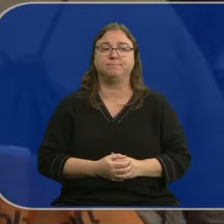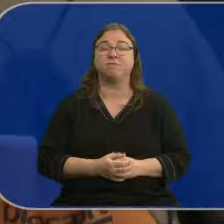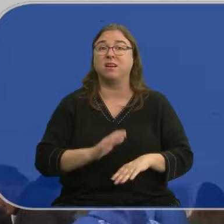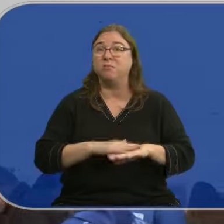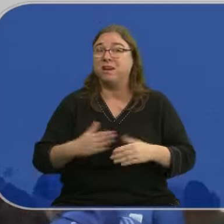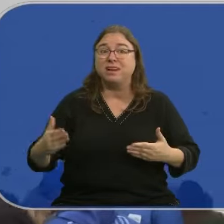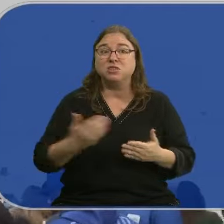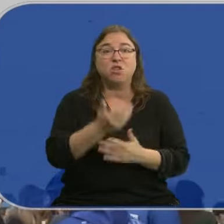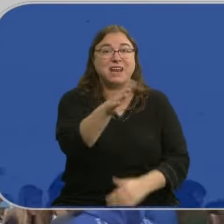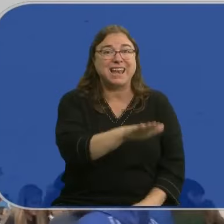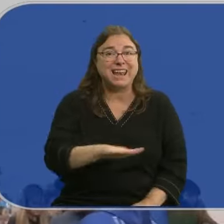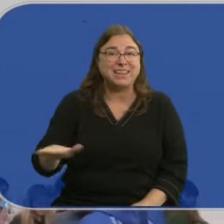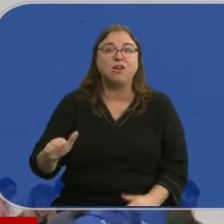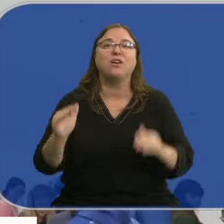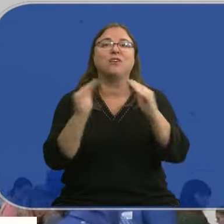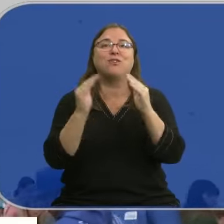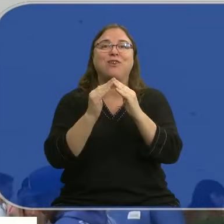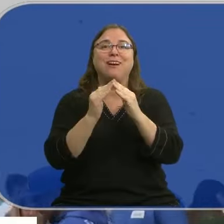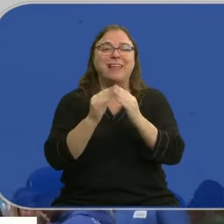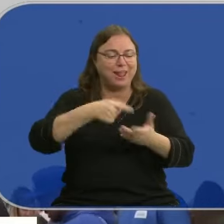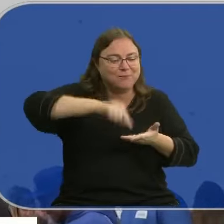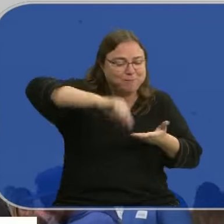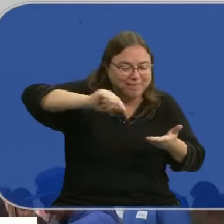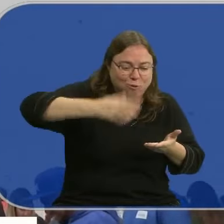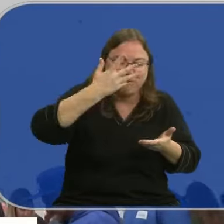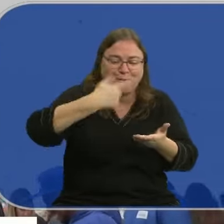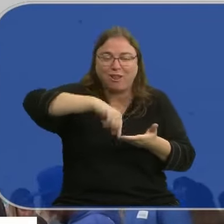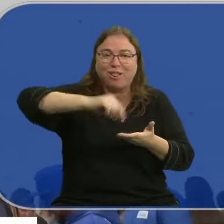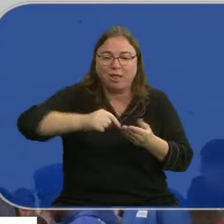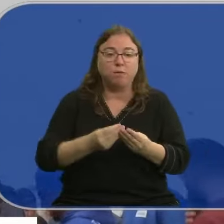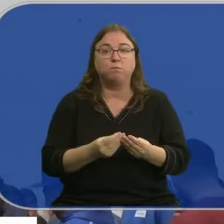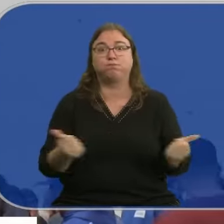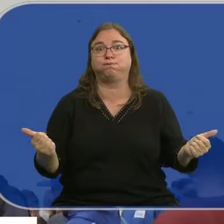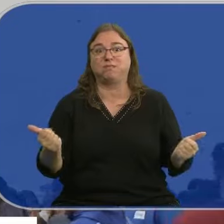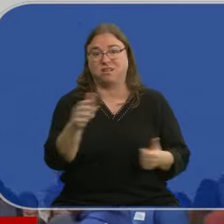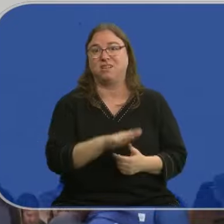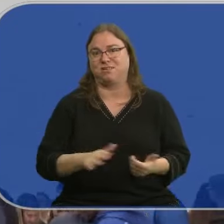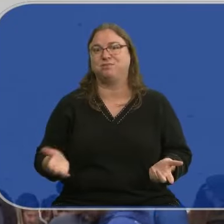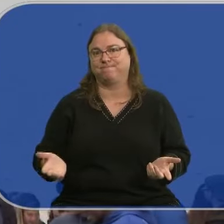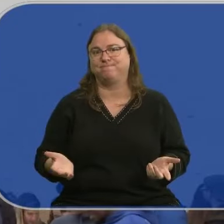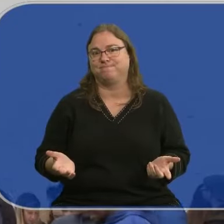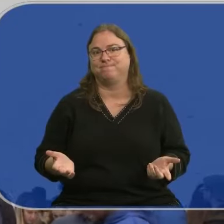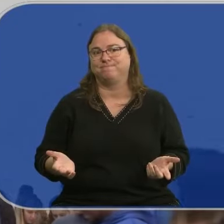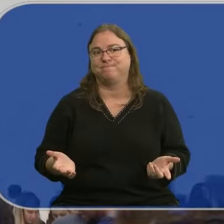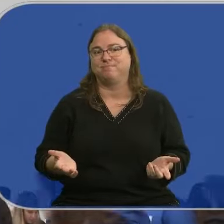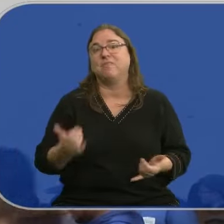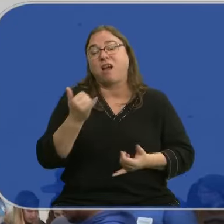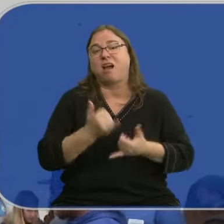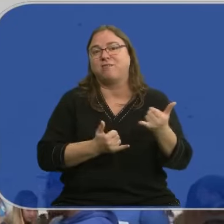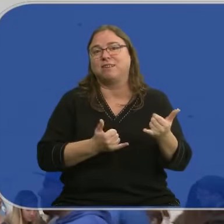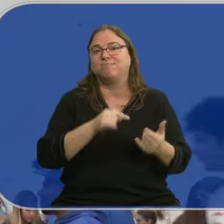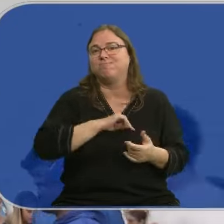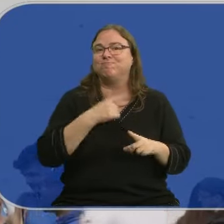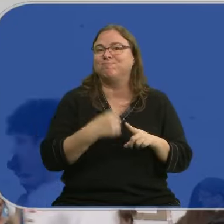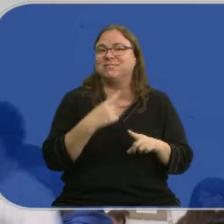Para todos aquellos niños que en su casa tenían la caja llena de pinturas y de todo eso, pues eso ha desaparecido todo. Y entonces, bueno,